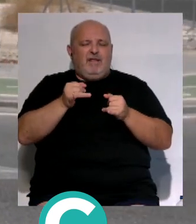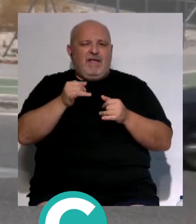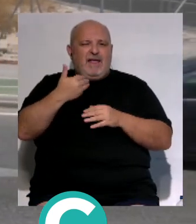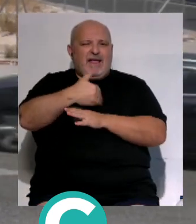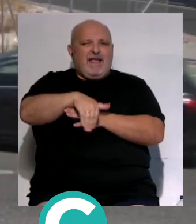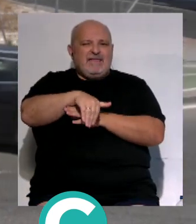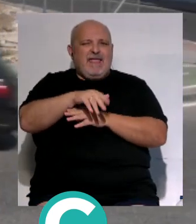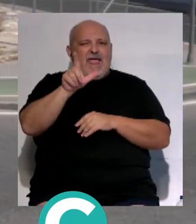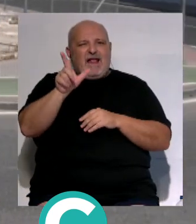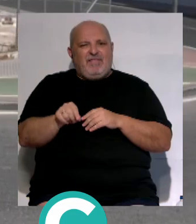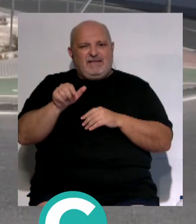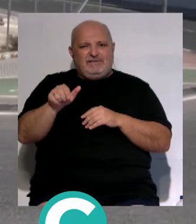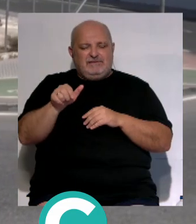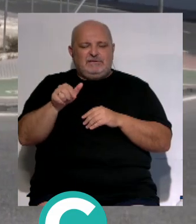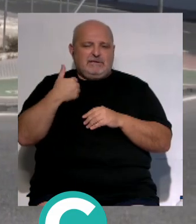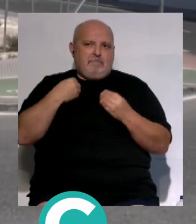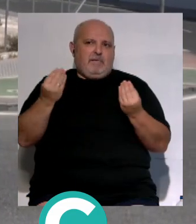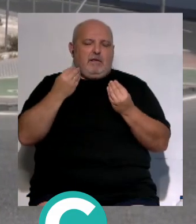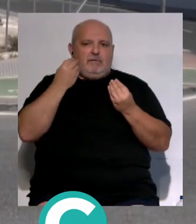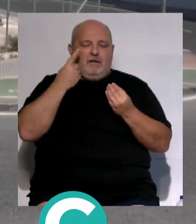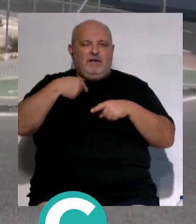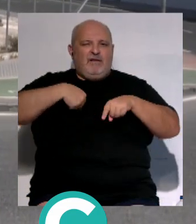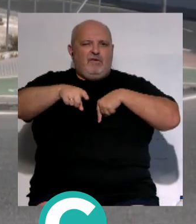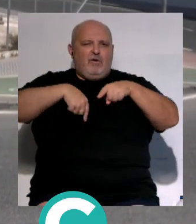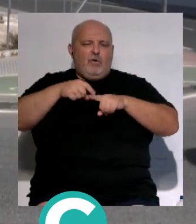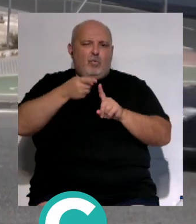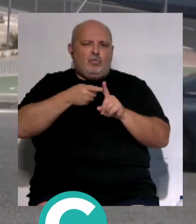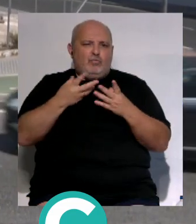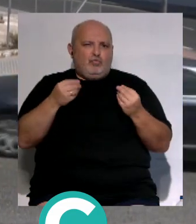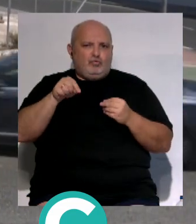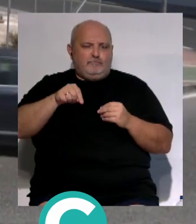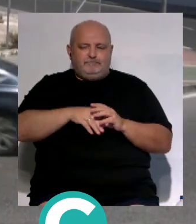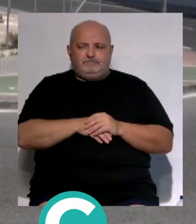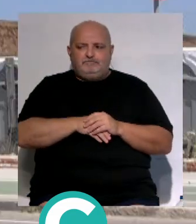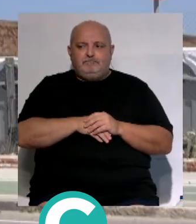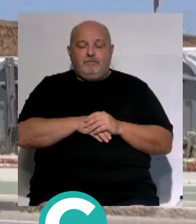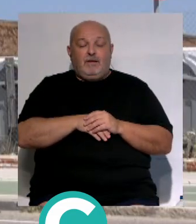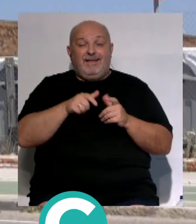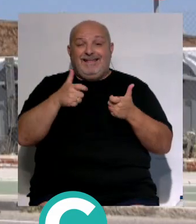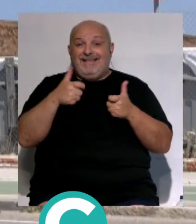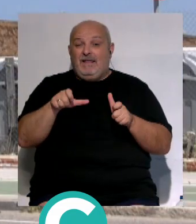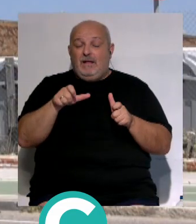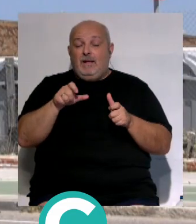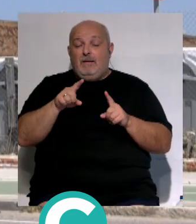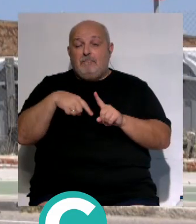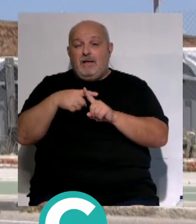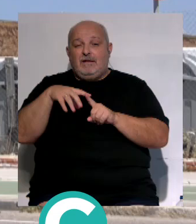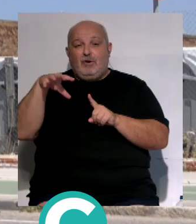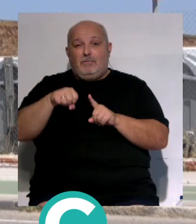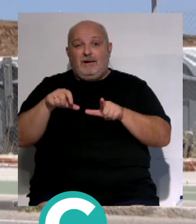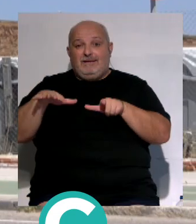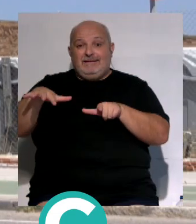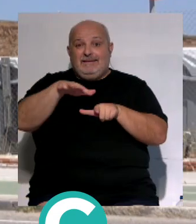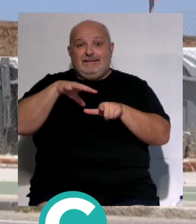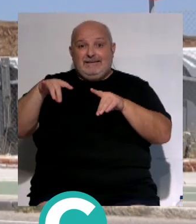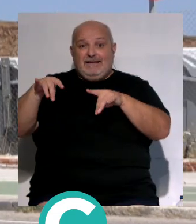Algeciras, uno de los principales accesos de tráfico rodado en el polígono exterior. Esta actuación, unida a la compra de la parcela,